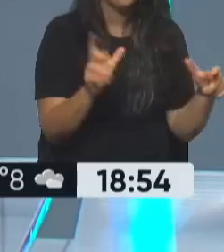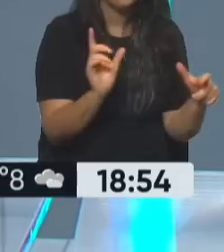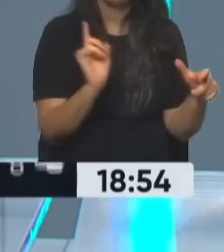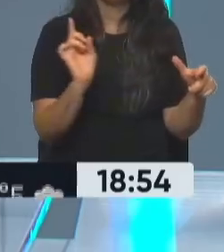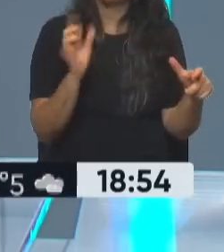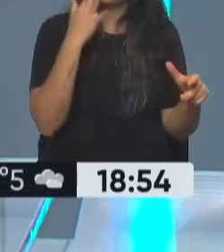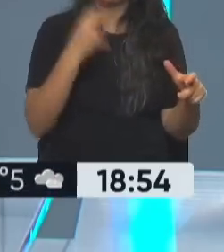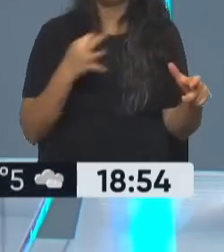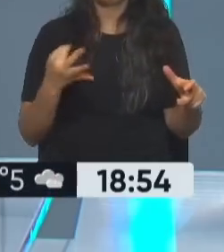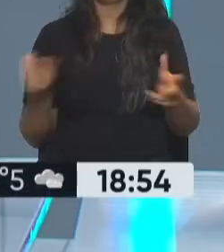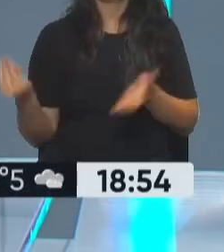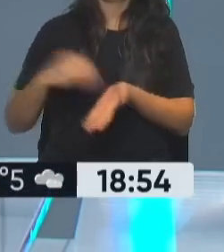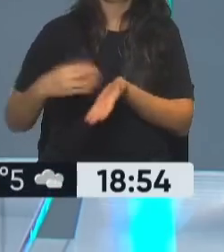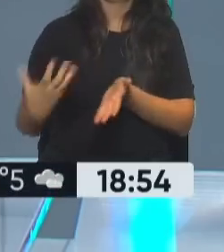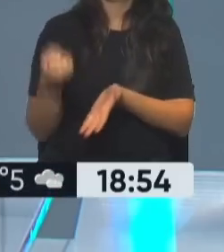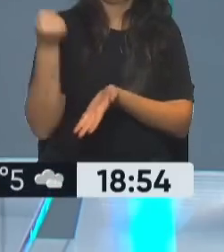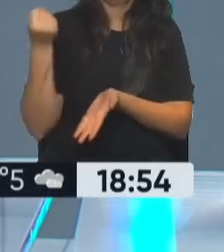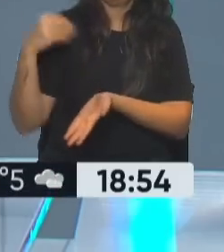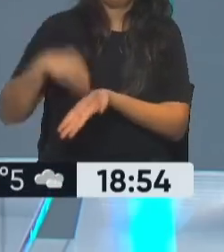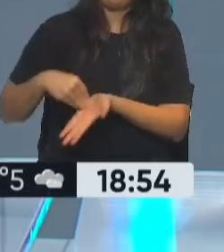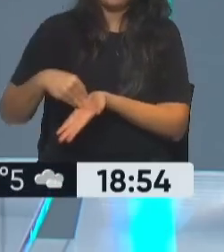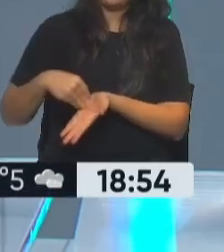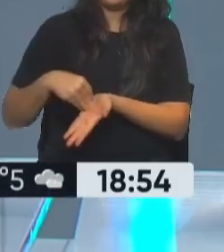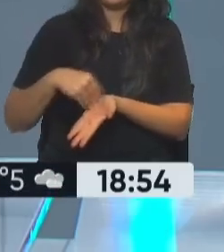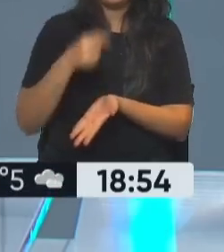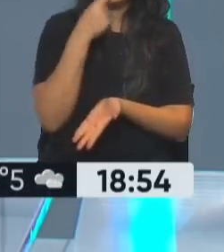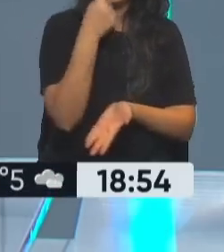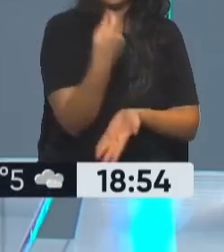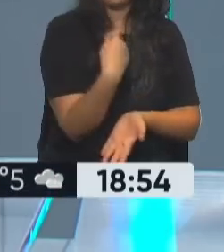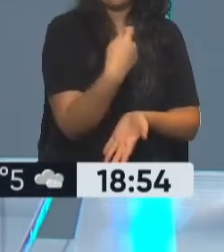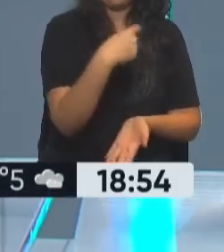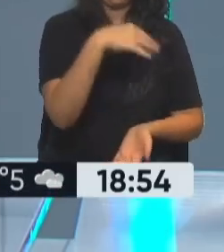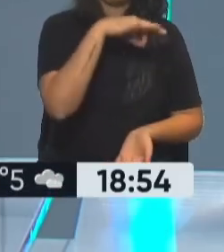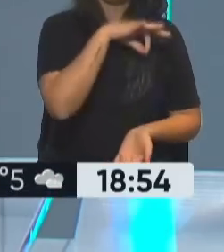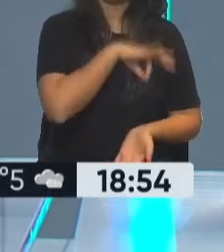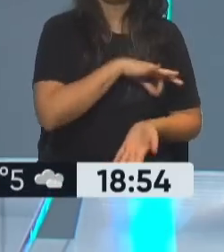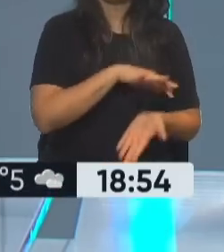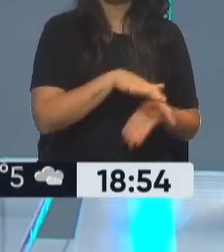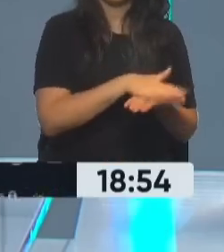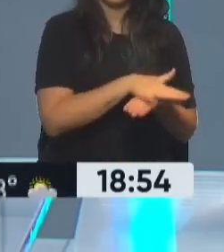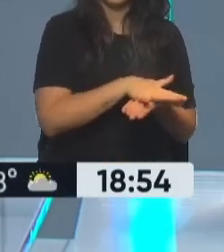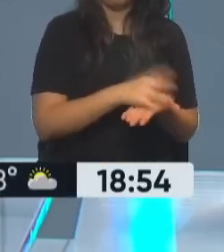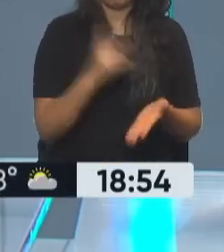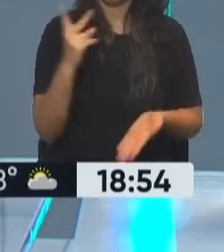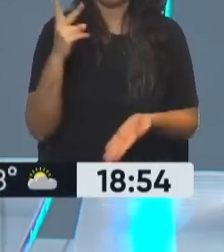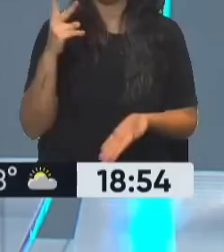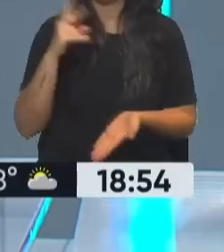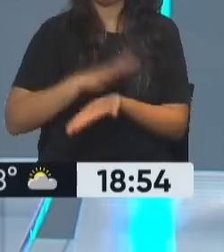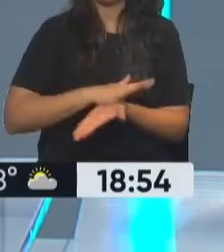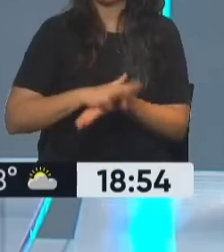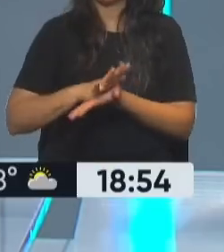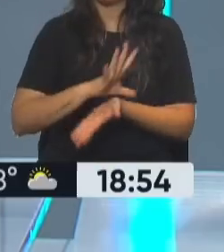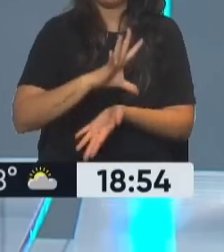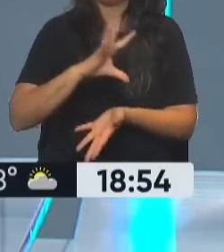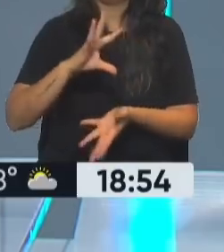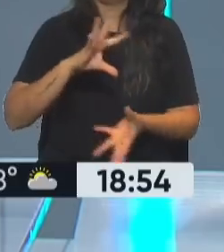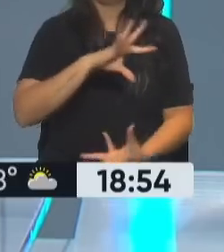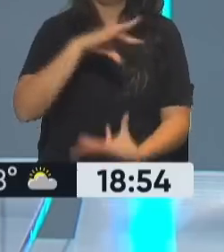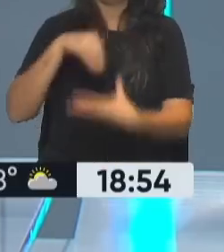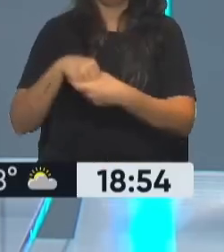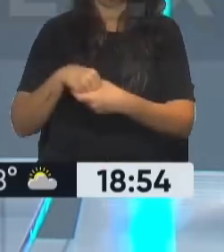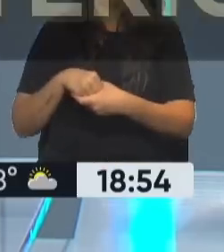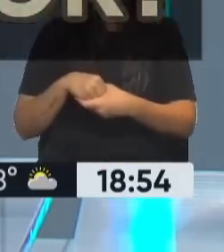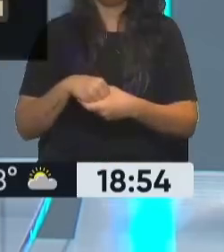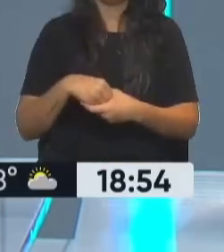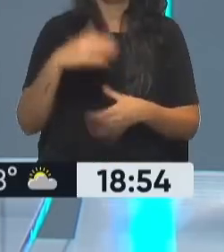hacer el trámite de fe de vida que en muchos casos se tomaba con una compra al mes con tu tarjeta de débito por un titular de este